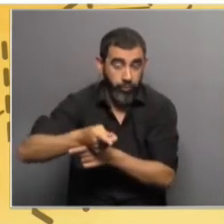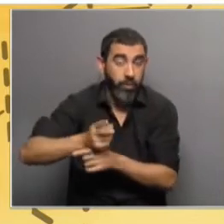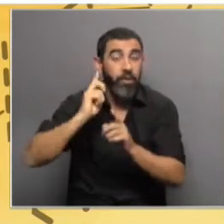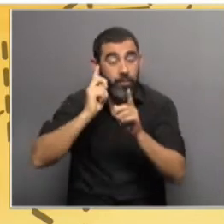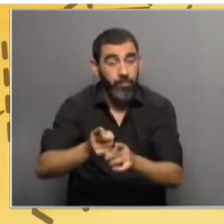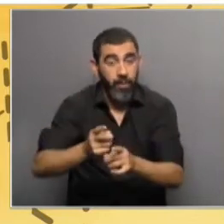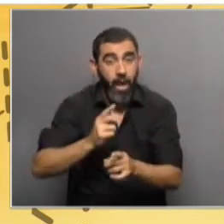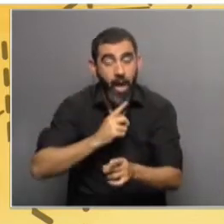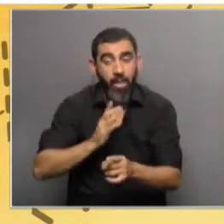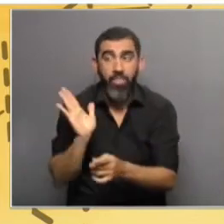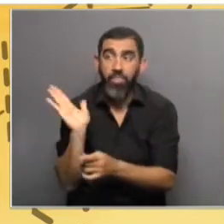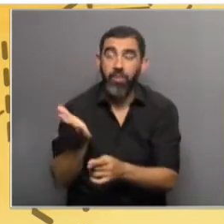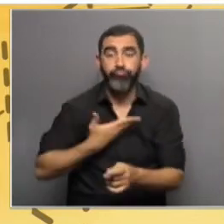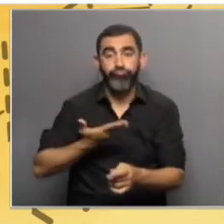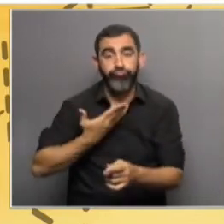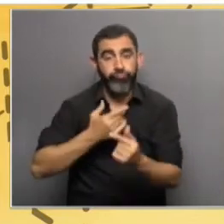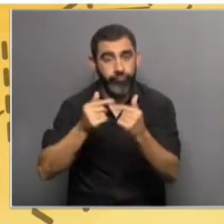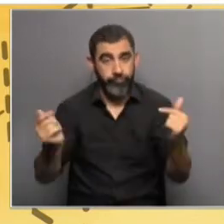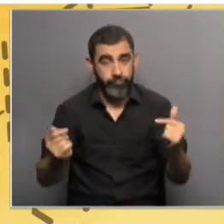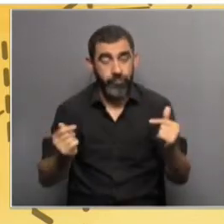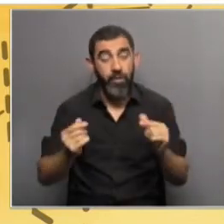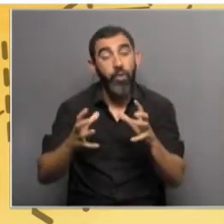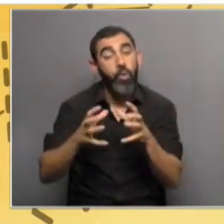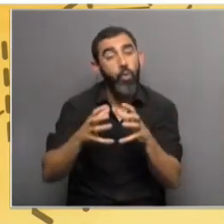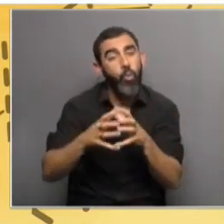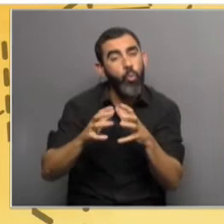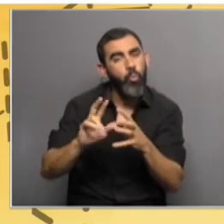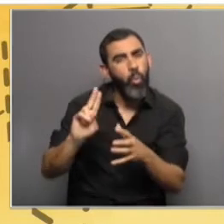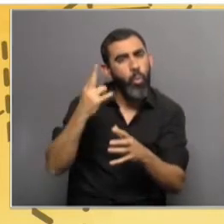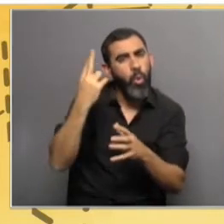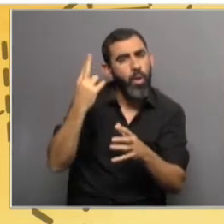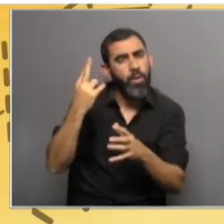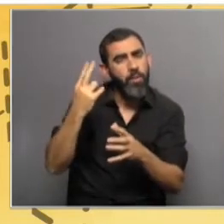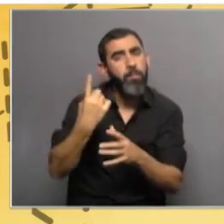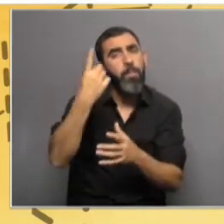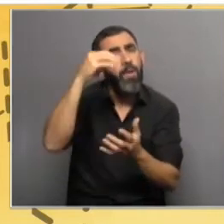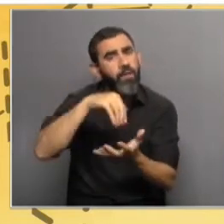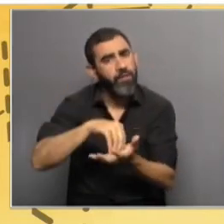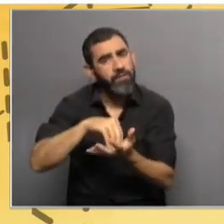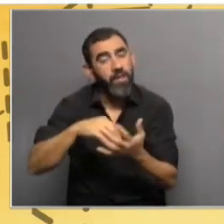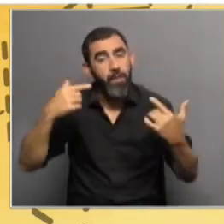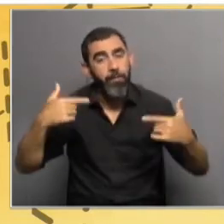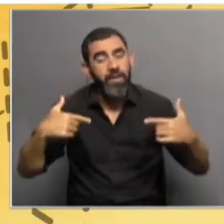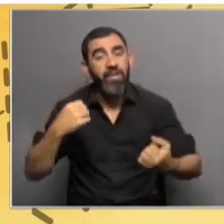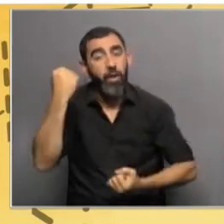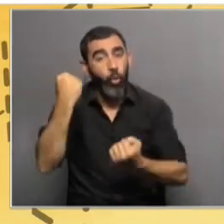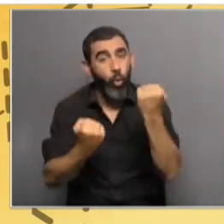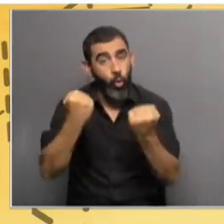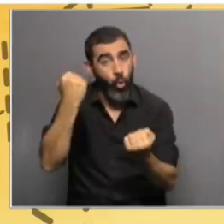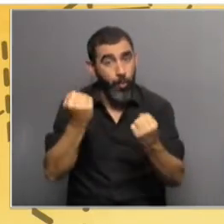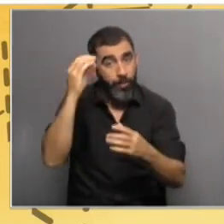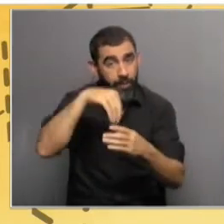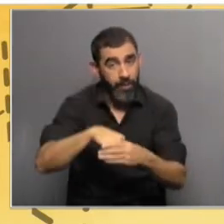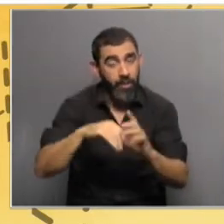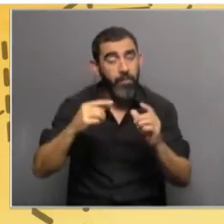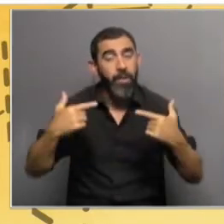por otro lado, también sus demandas, sus requerimientos. La delegación de nuestro país, por primera vez, incluye a la ministra de Economía, junto con el